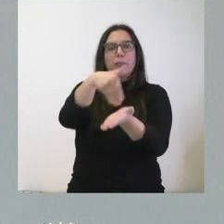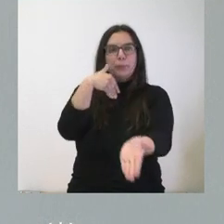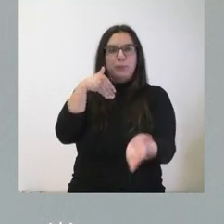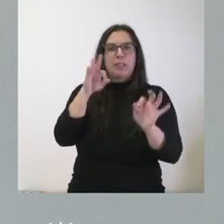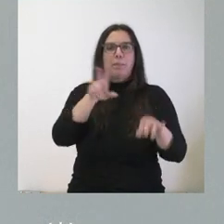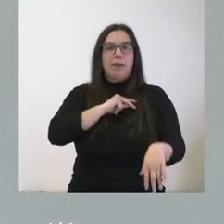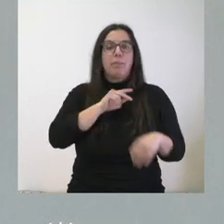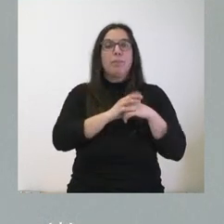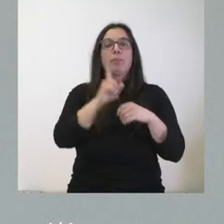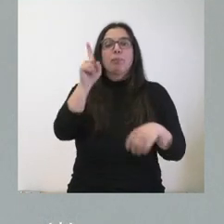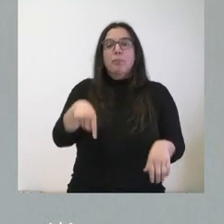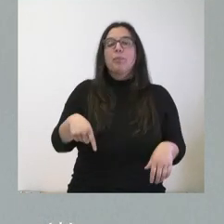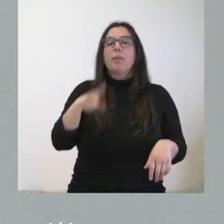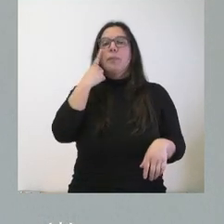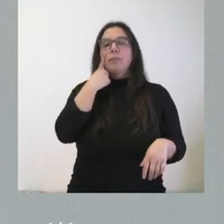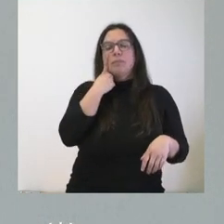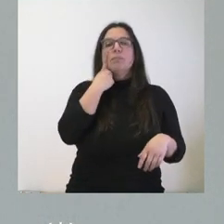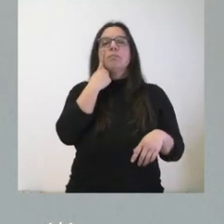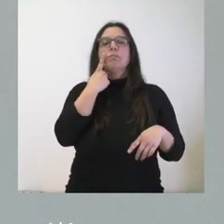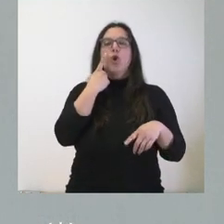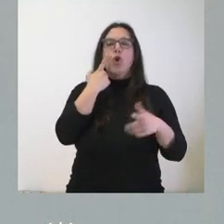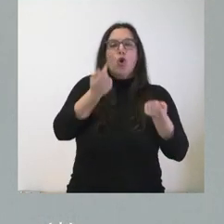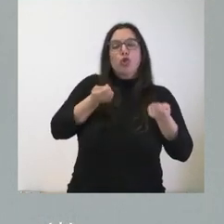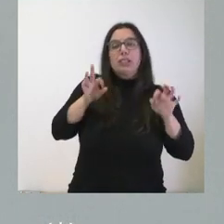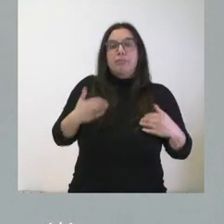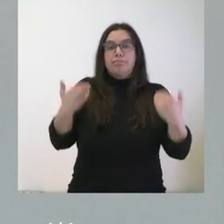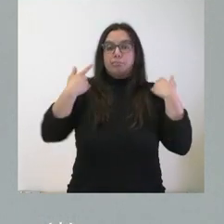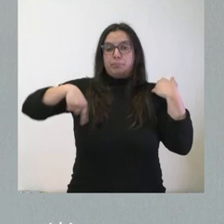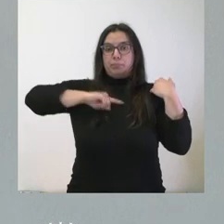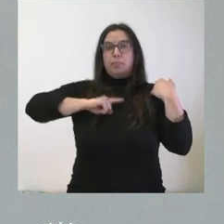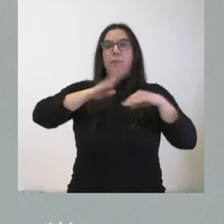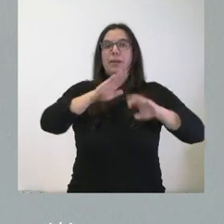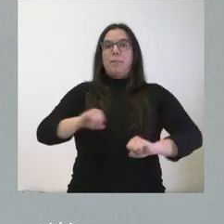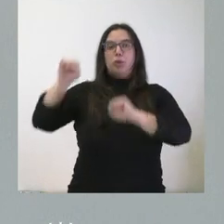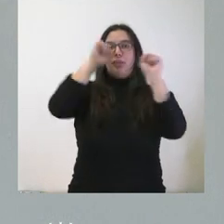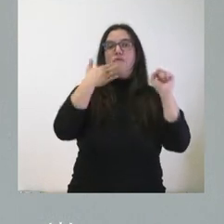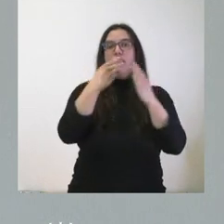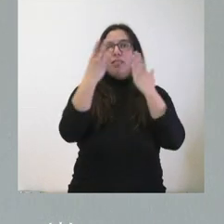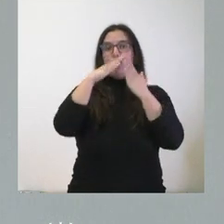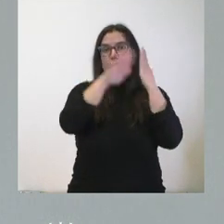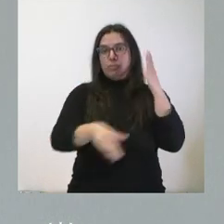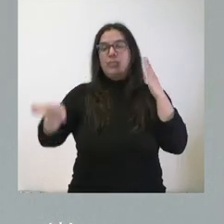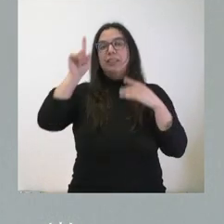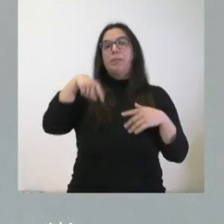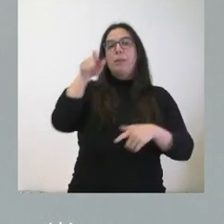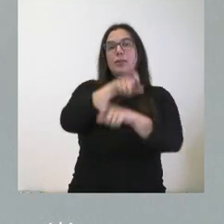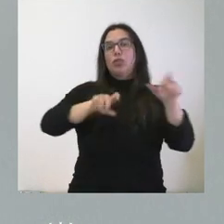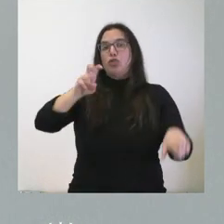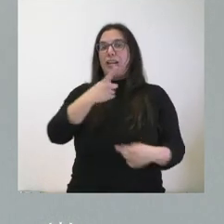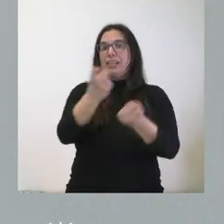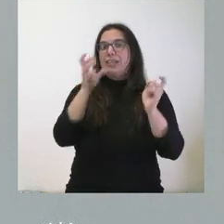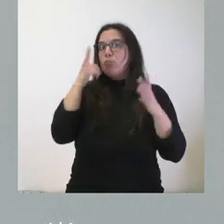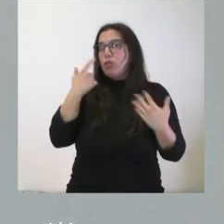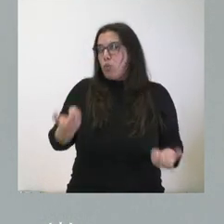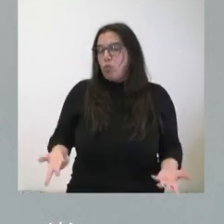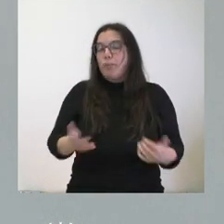los premios. La intervención, vigilancia y control por parte de la Administración de la protección de los menores de edad y otras personas que lo precisen por motivos de